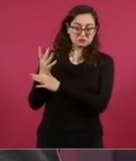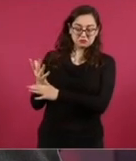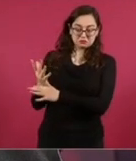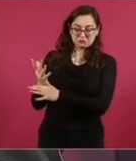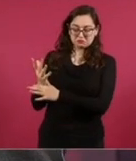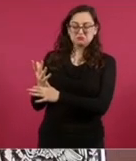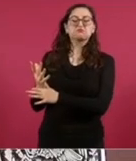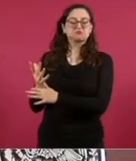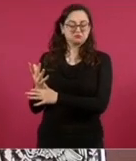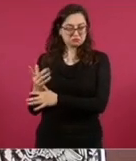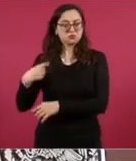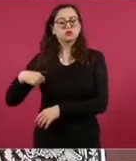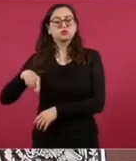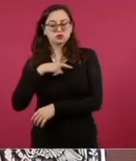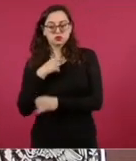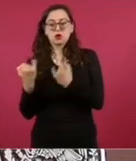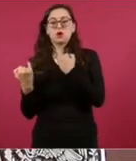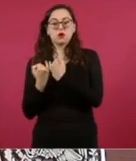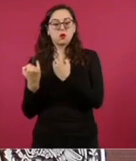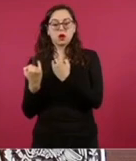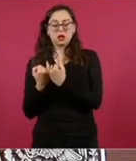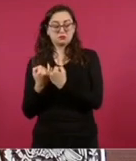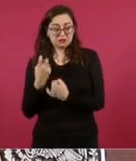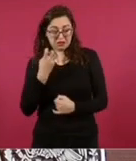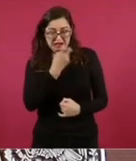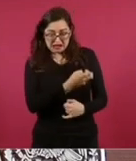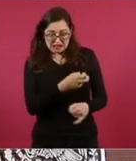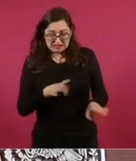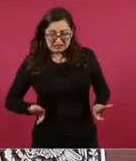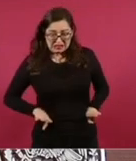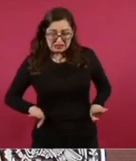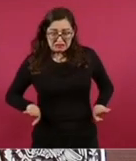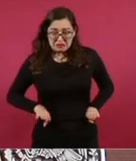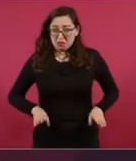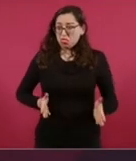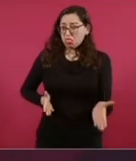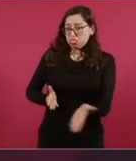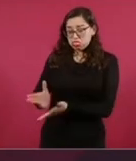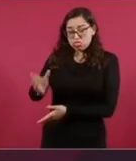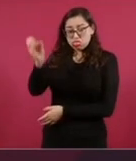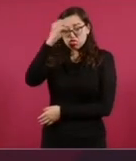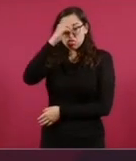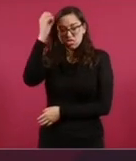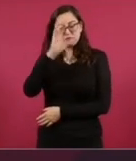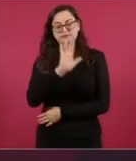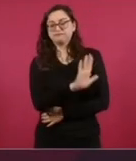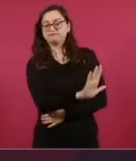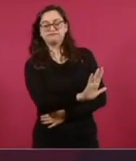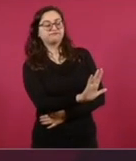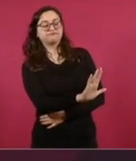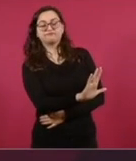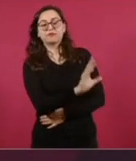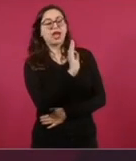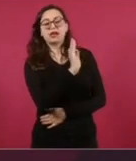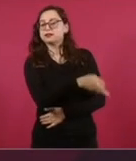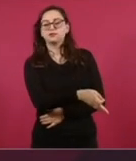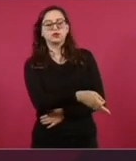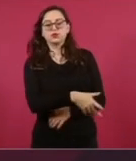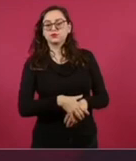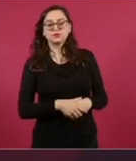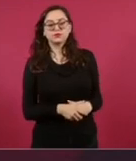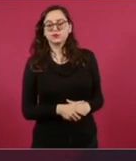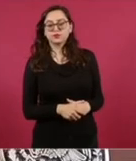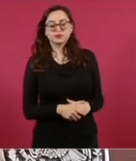porque no aceptamos injerencismos, no